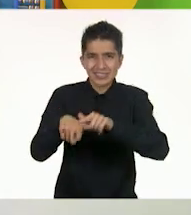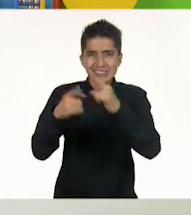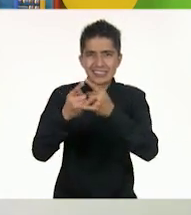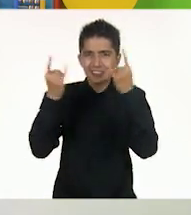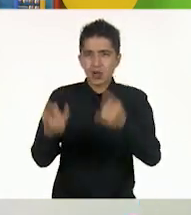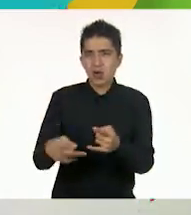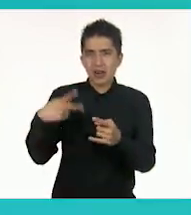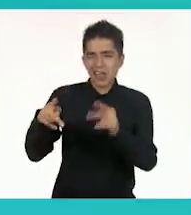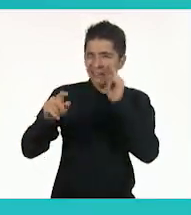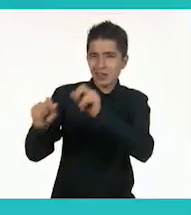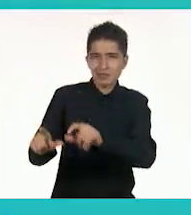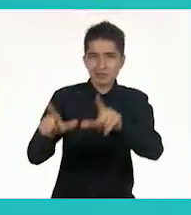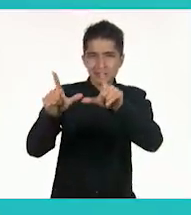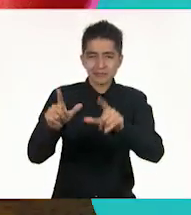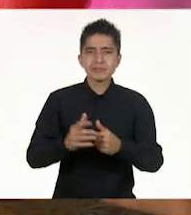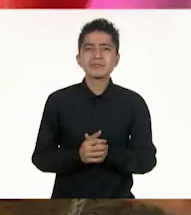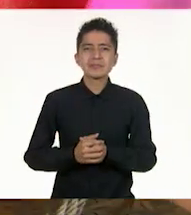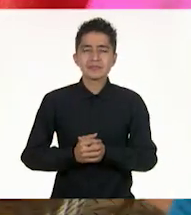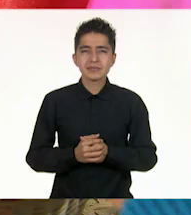¡Adelante!